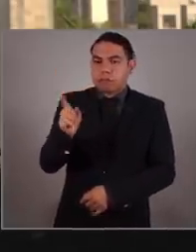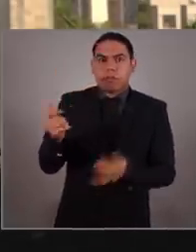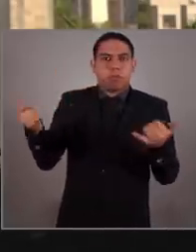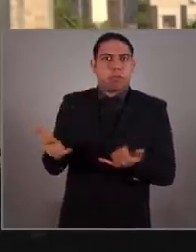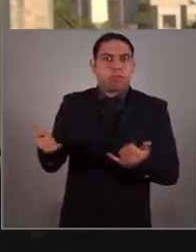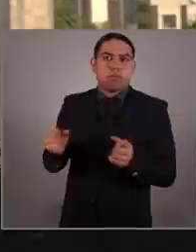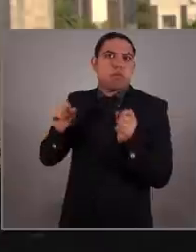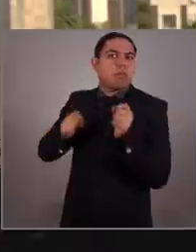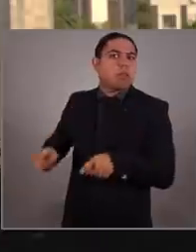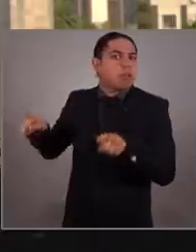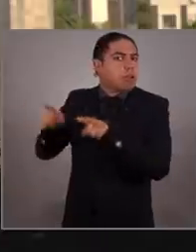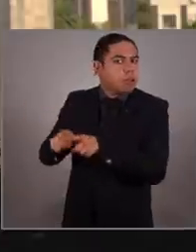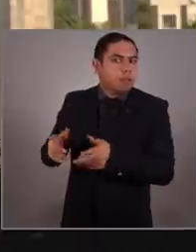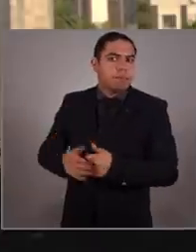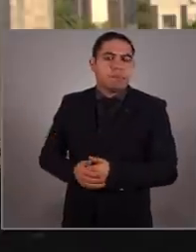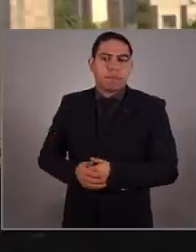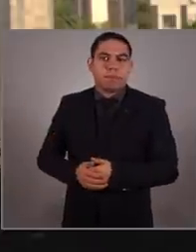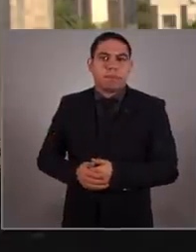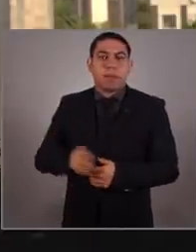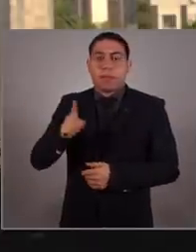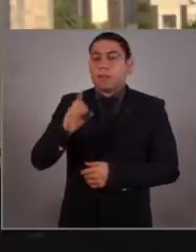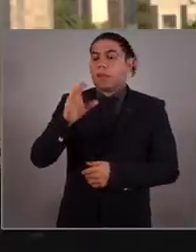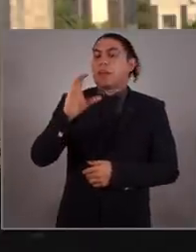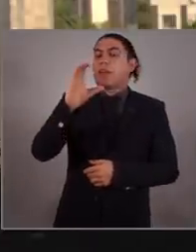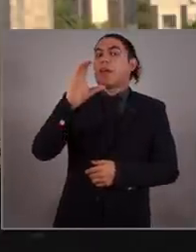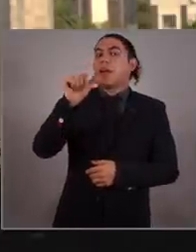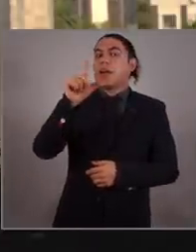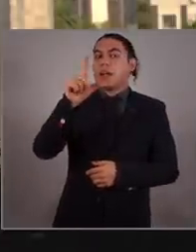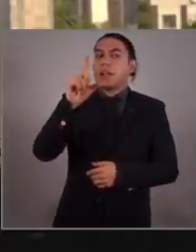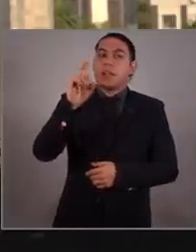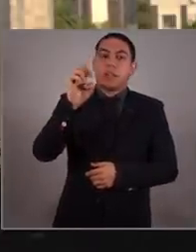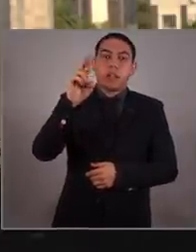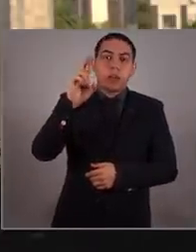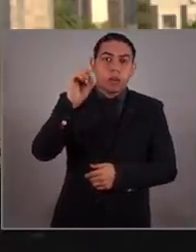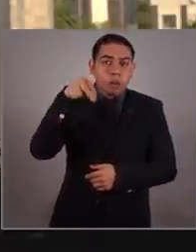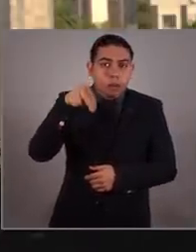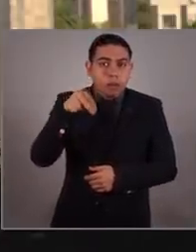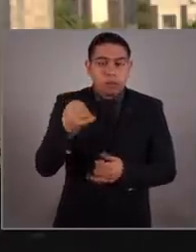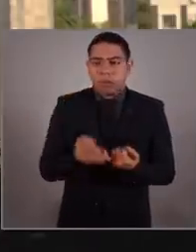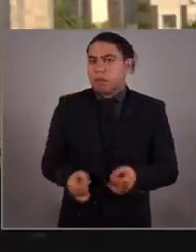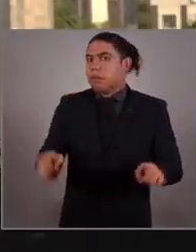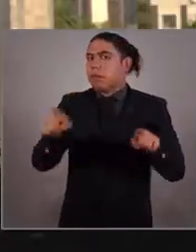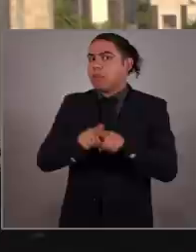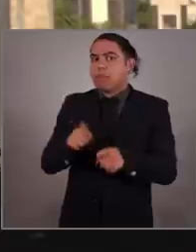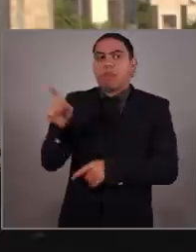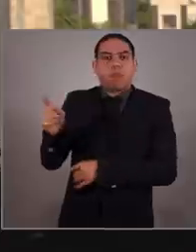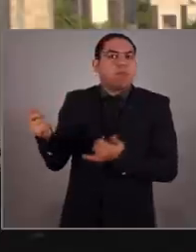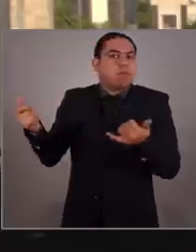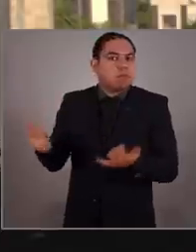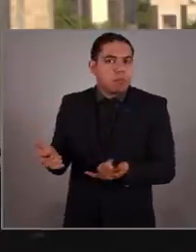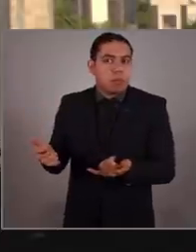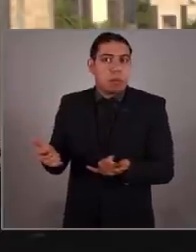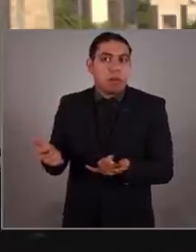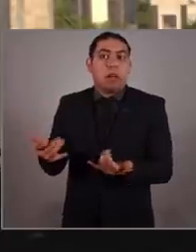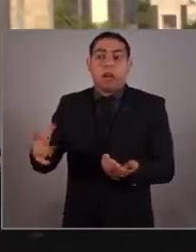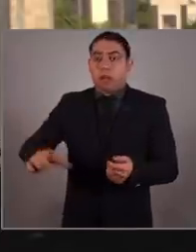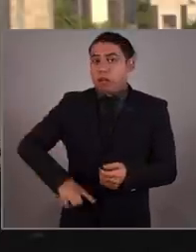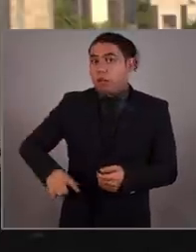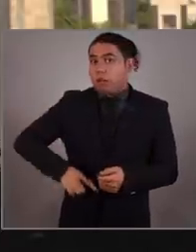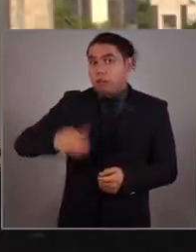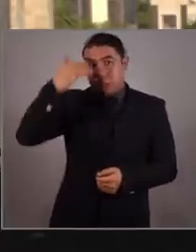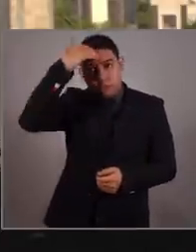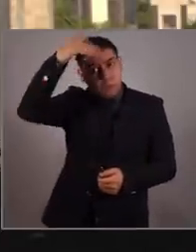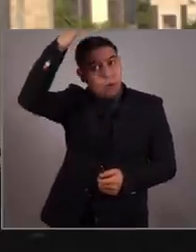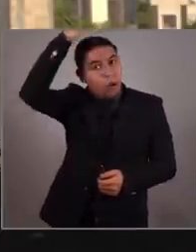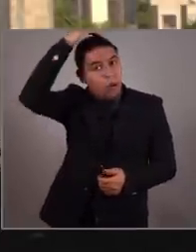aferró al pasado. El gobierno de Felipe Calderón se aferró al pasado. El gobierno de